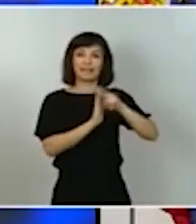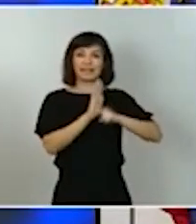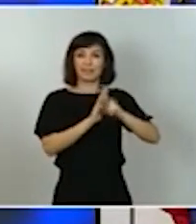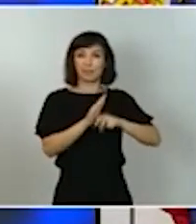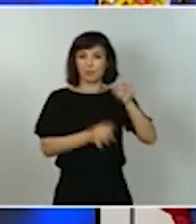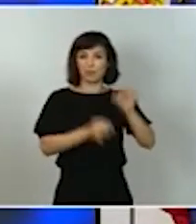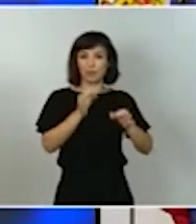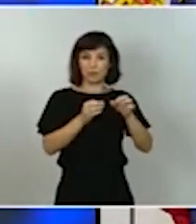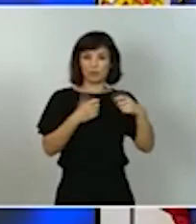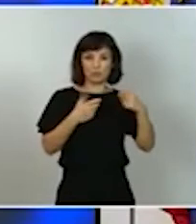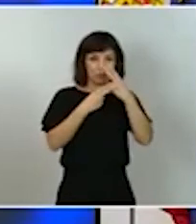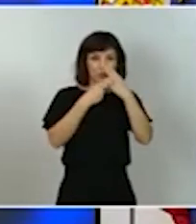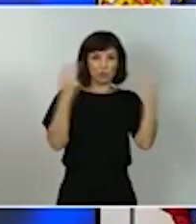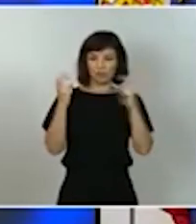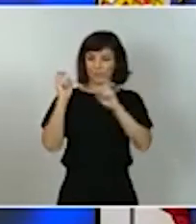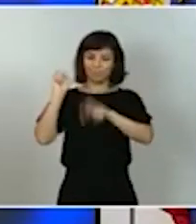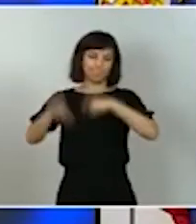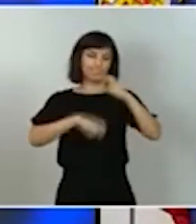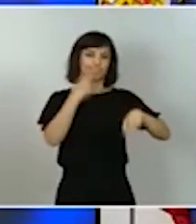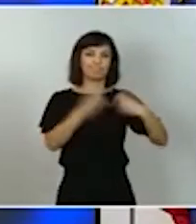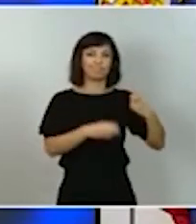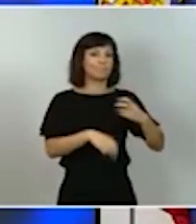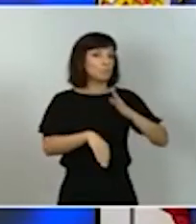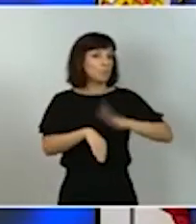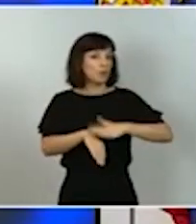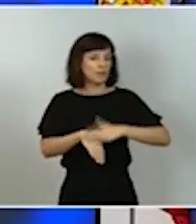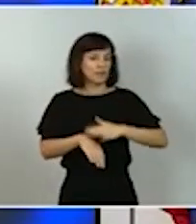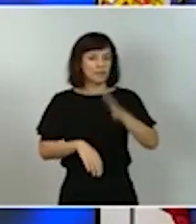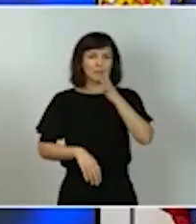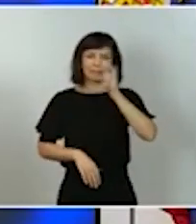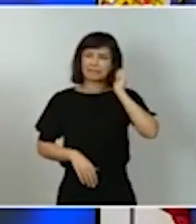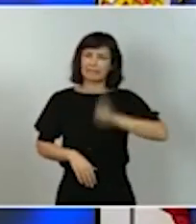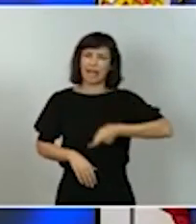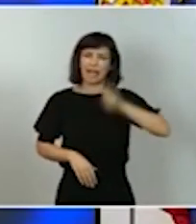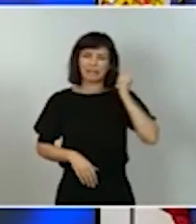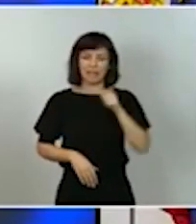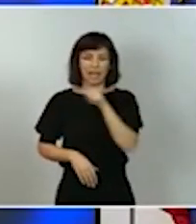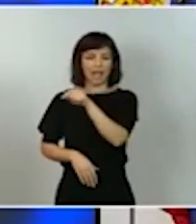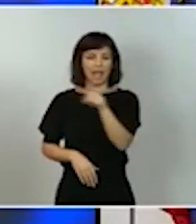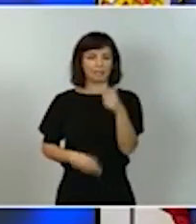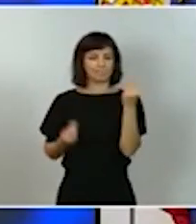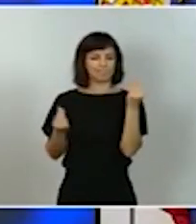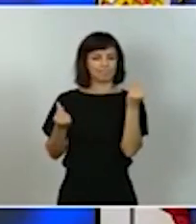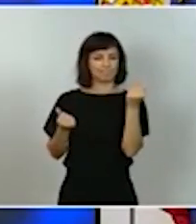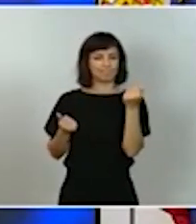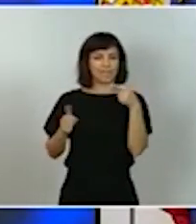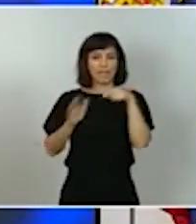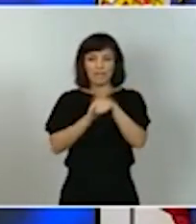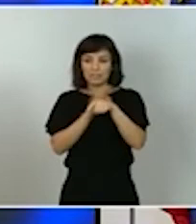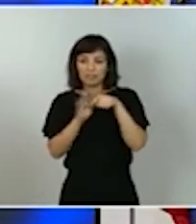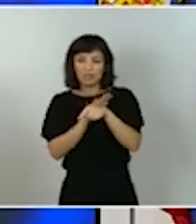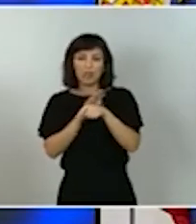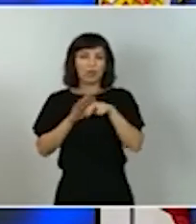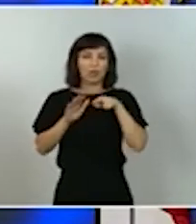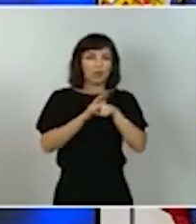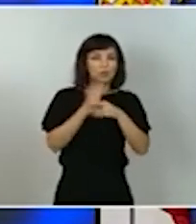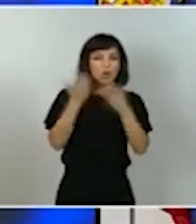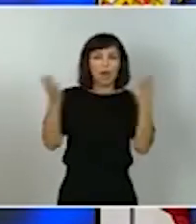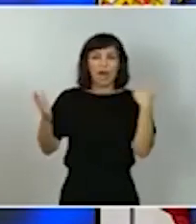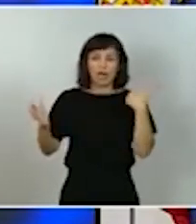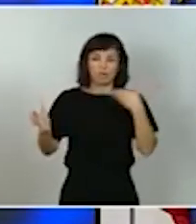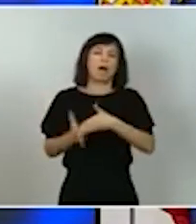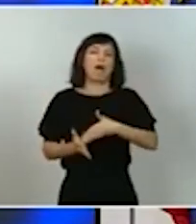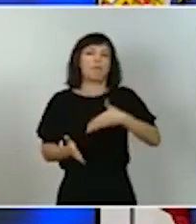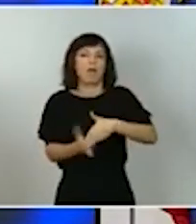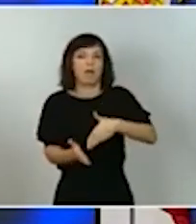qué lo queremos hacer porque a menudo se detecta que suponen un obstáculo para la gestión y absorción de los recursos disponibles a las